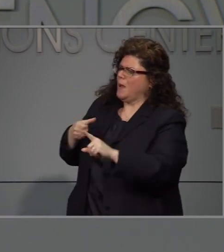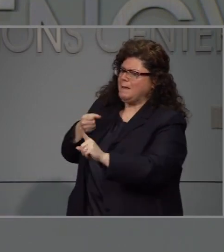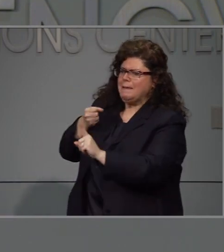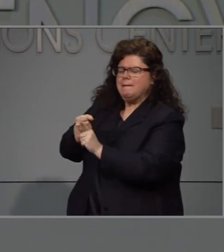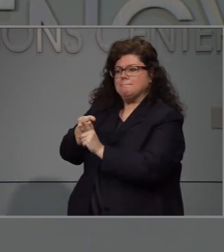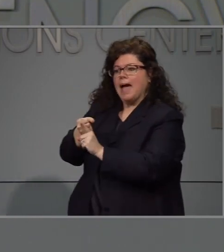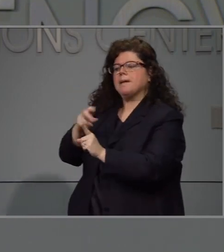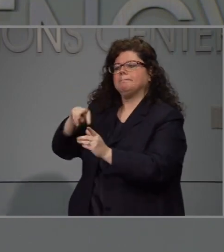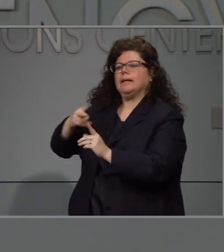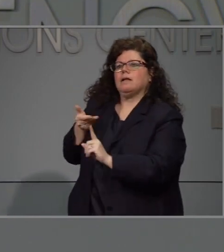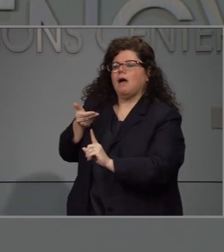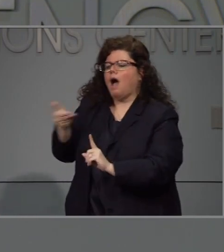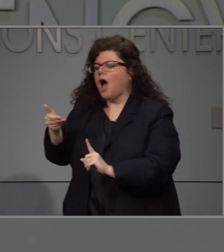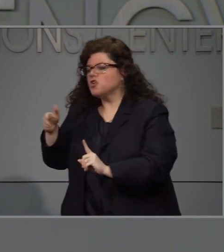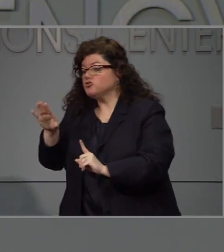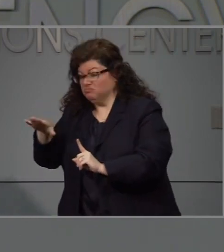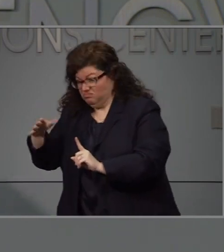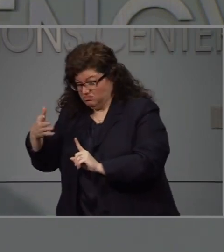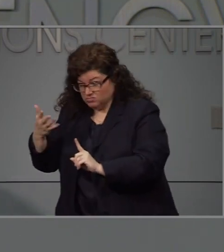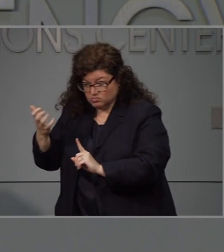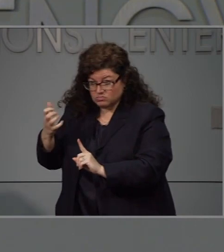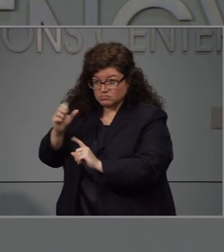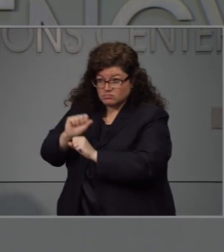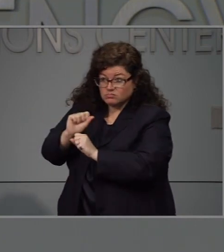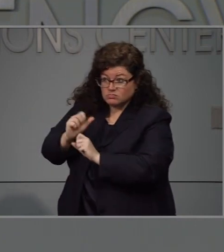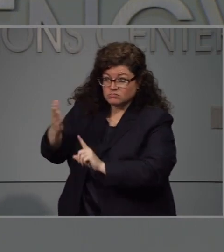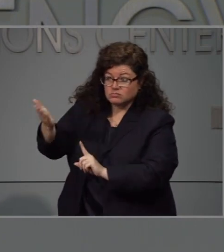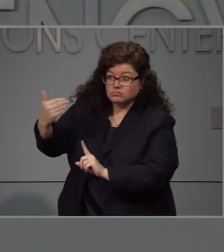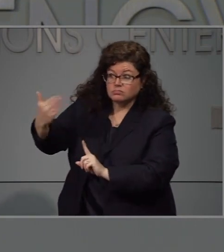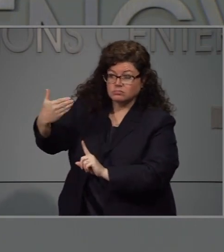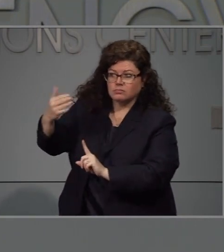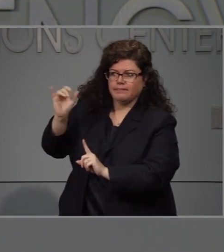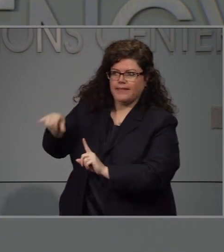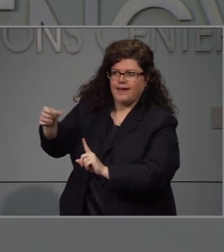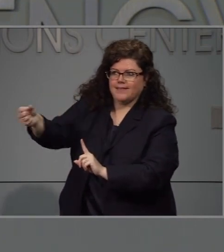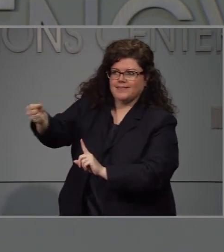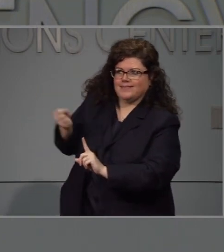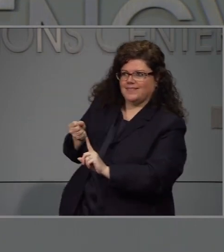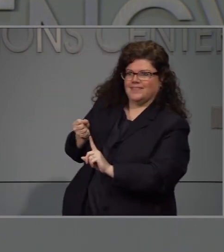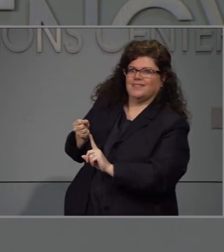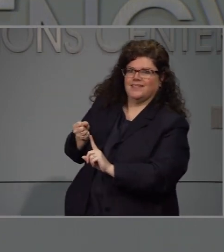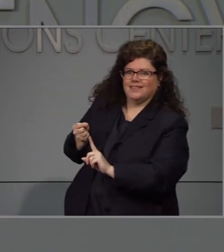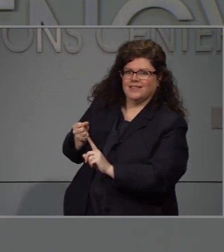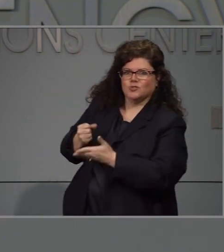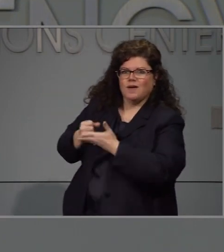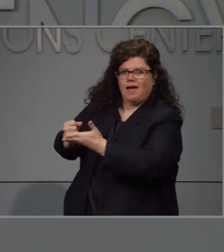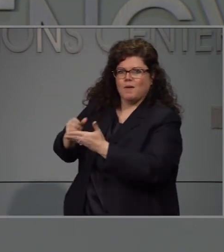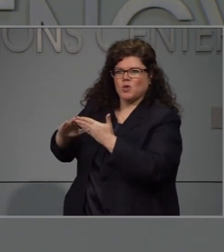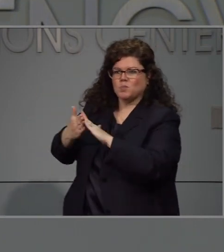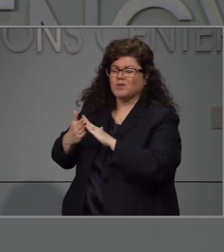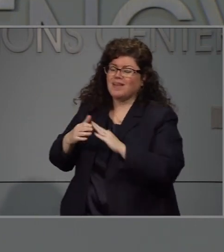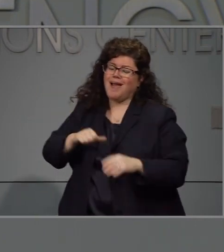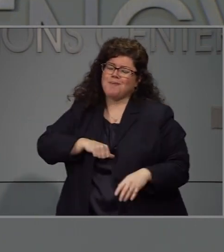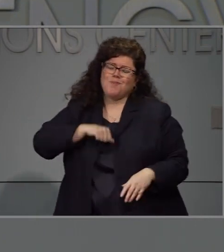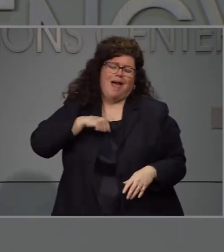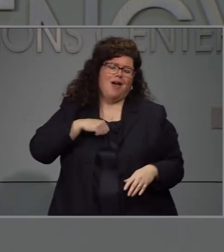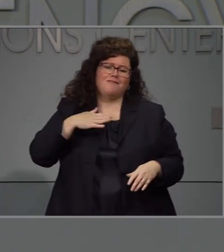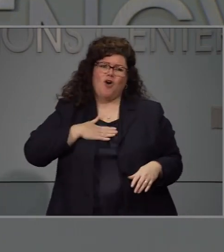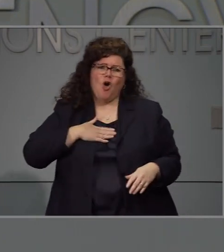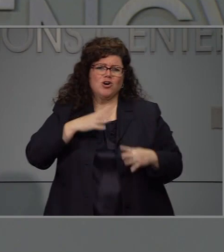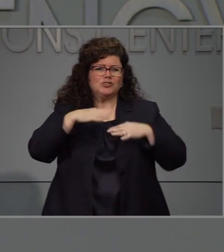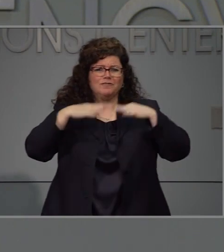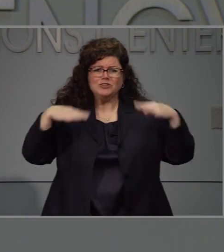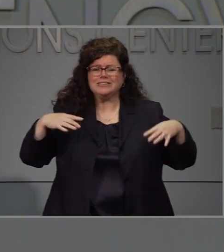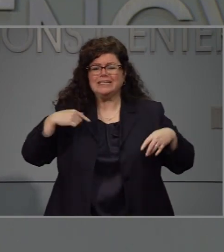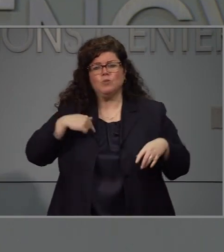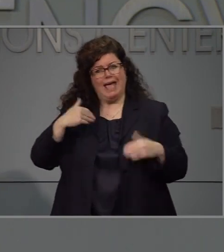más se han visto y se han afectadas por este virus. Nos estamos tomando el tiempo para asegurar de hacerlo de manera correcta. Estoy